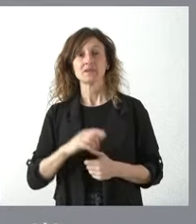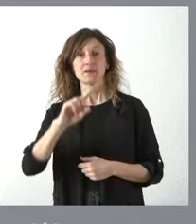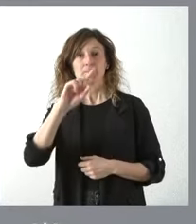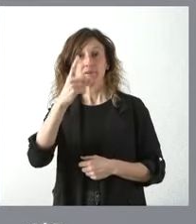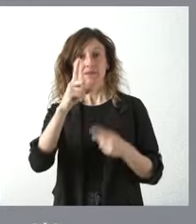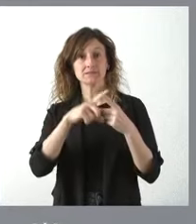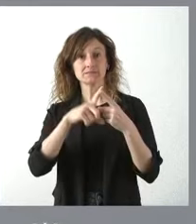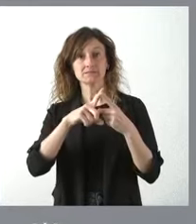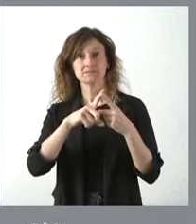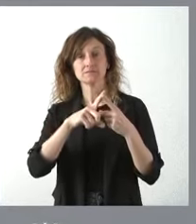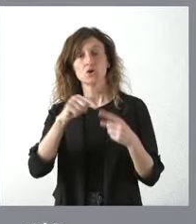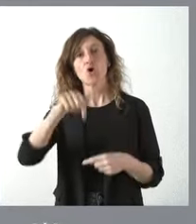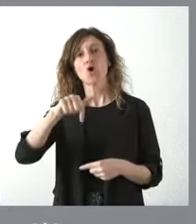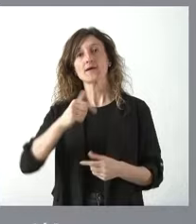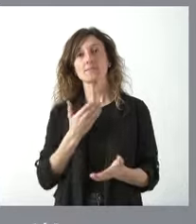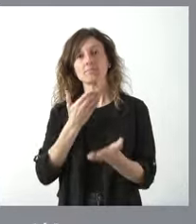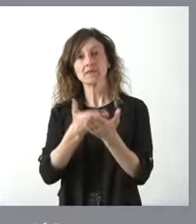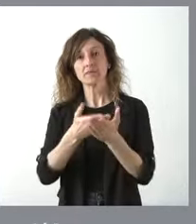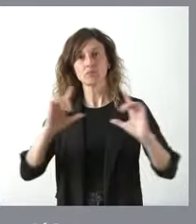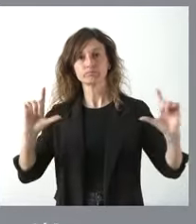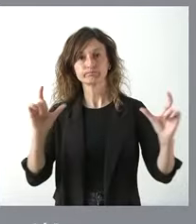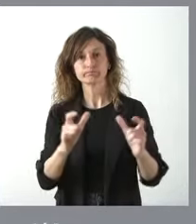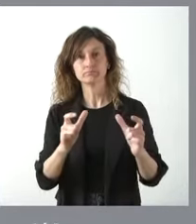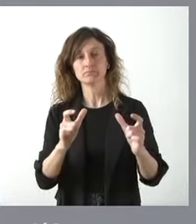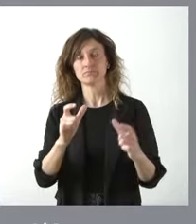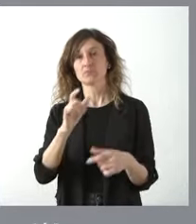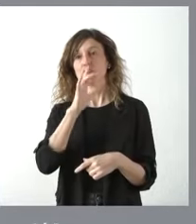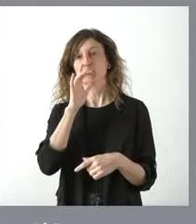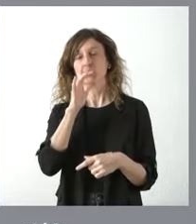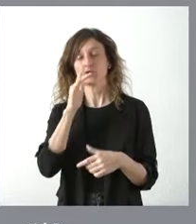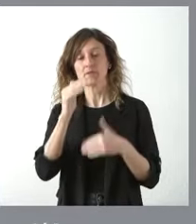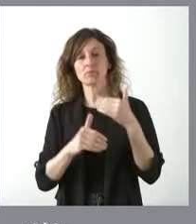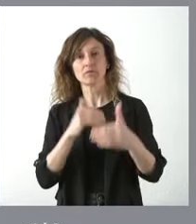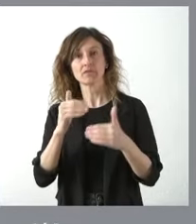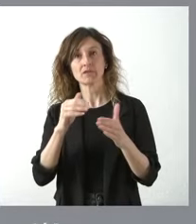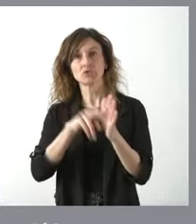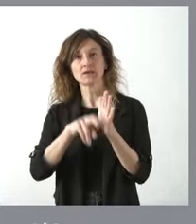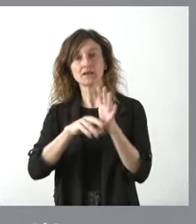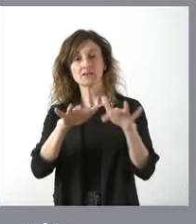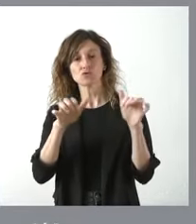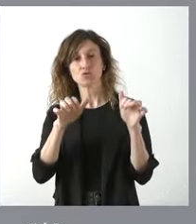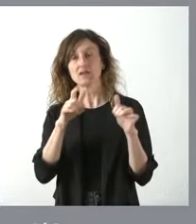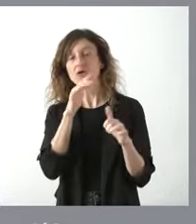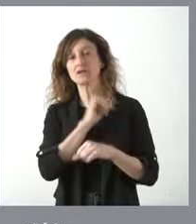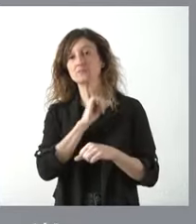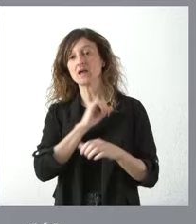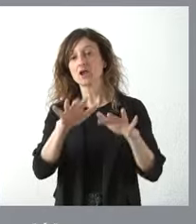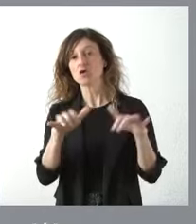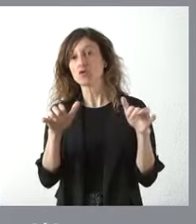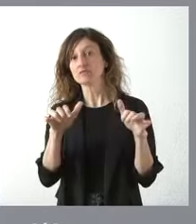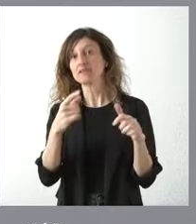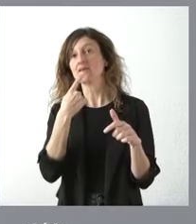nosotros lo que hacemos hoy es solicitar la comparecencia, que es lo que establece el procedimiento del reglamento de las Cortes y ahora serán las Cortes también las que establezcan